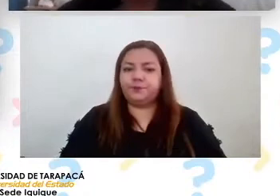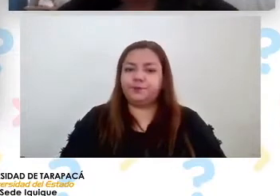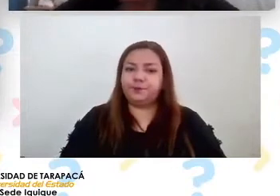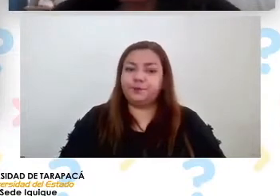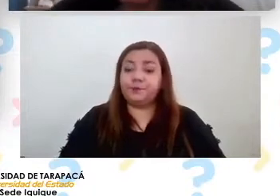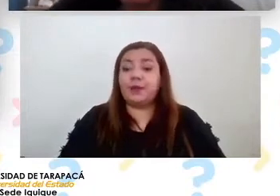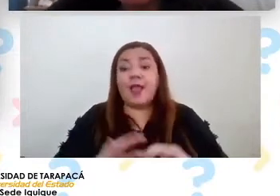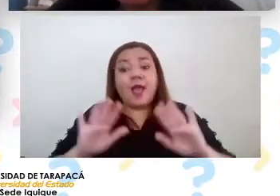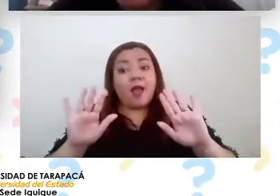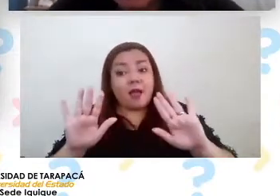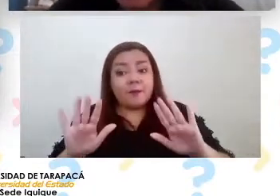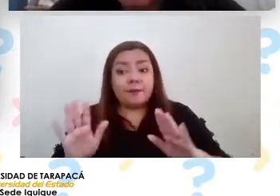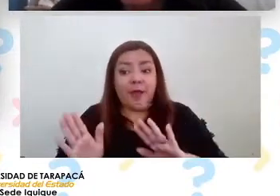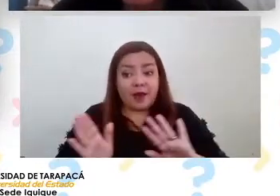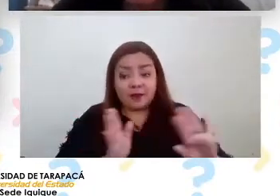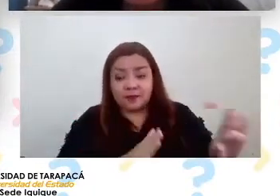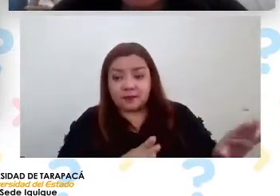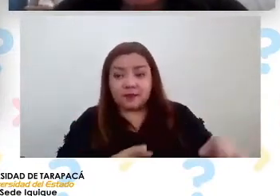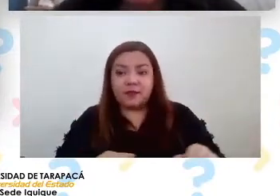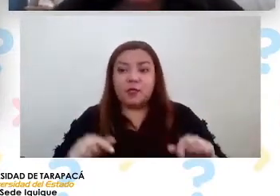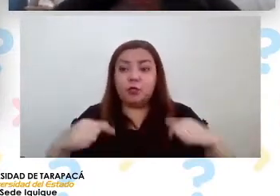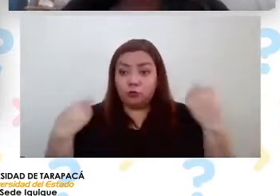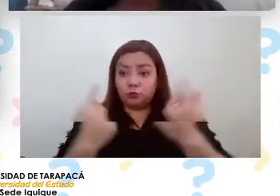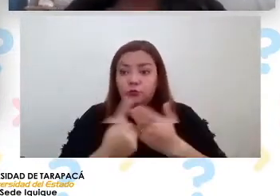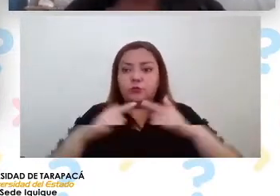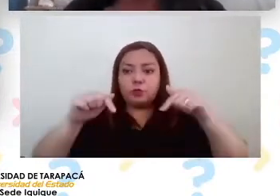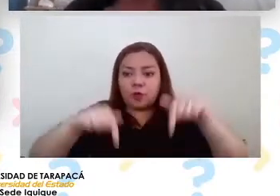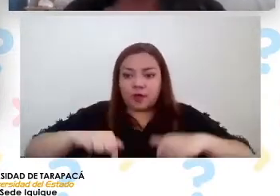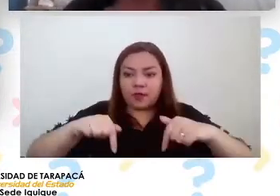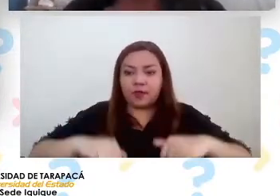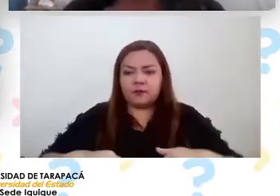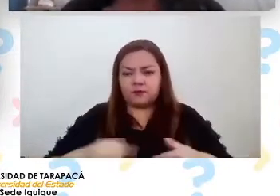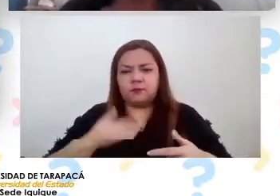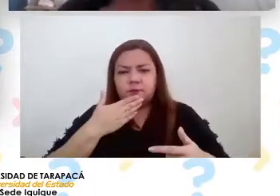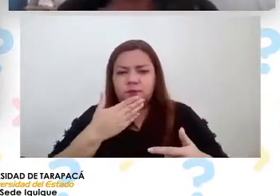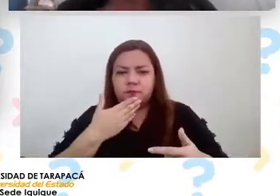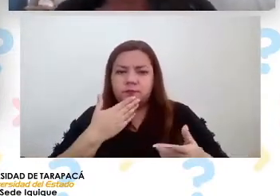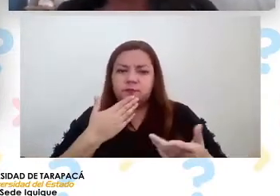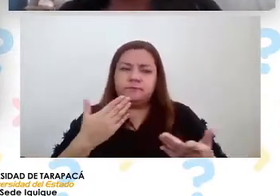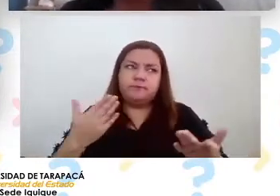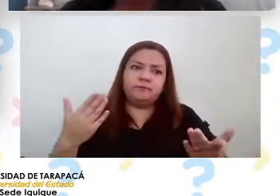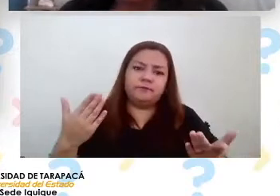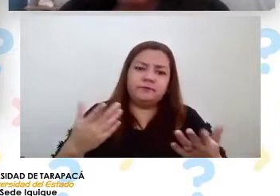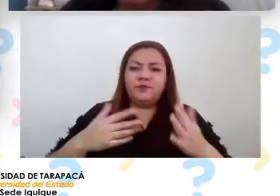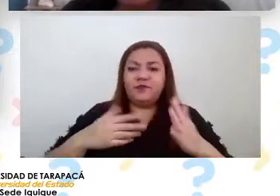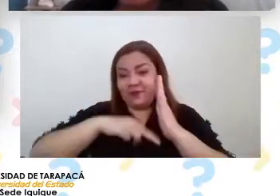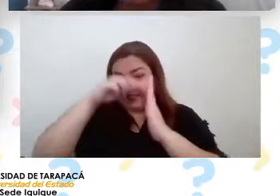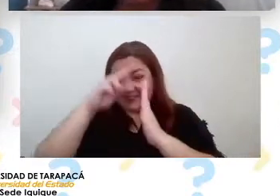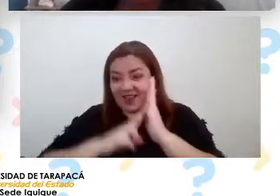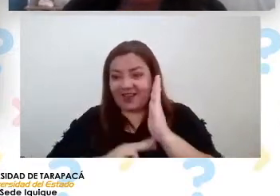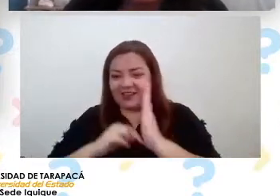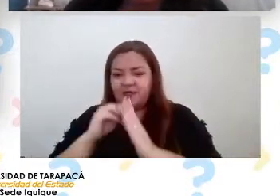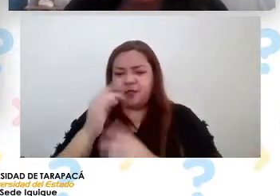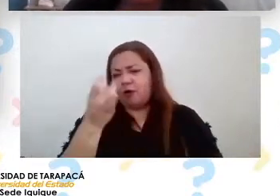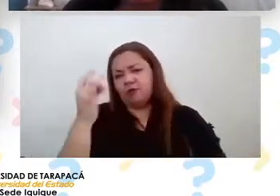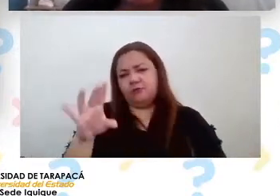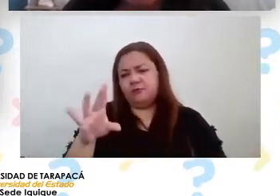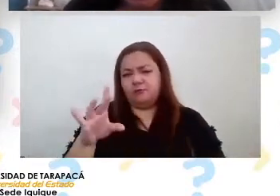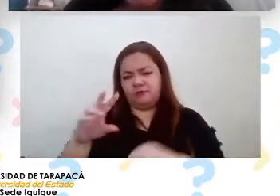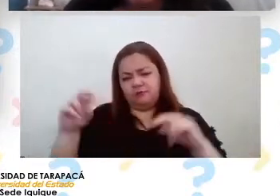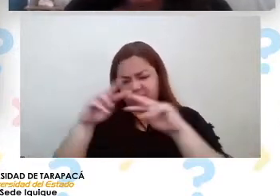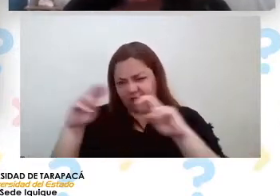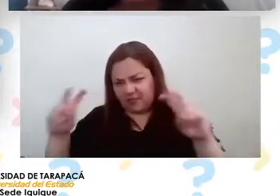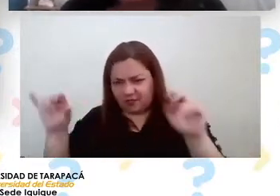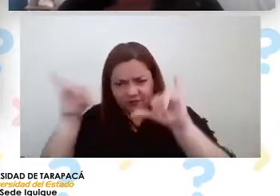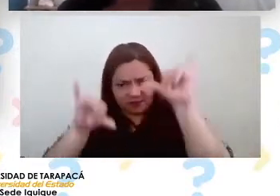además de eso nosotros acá en la estación también damos pie para hacer arte no solo investigaciones científicas